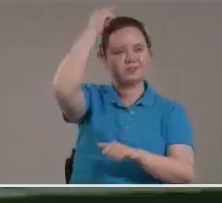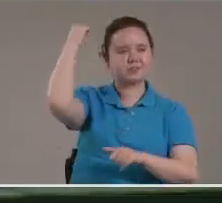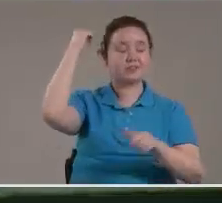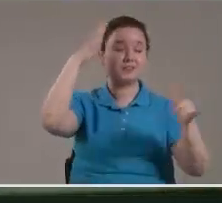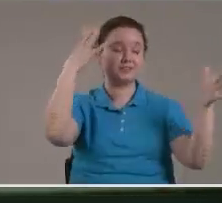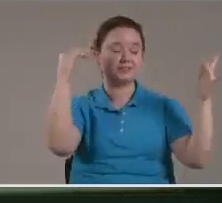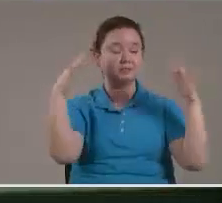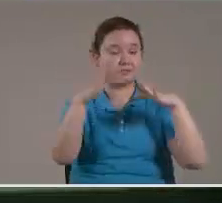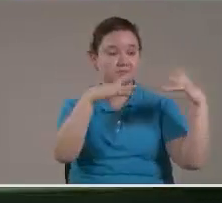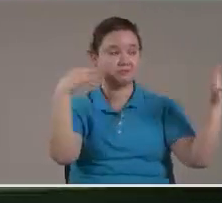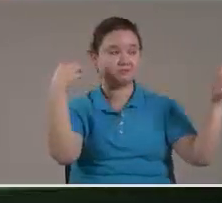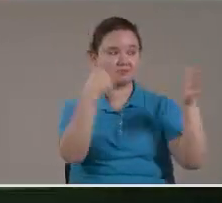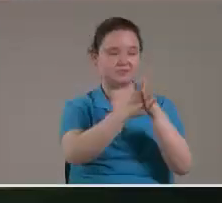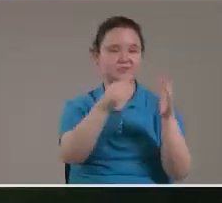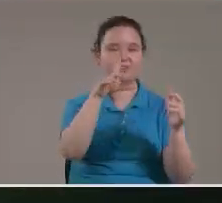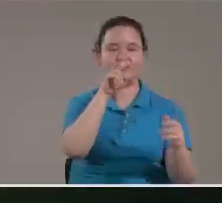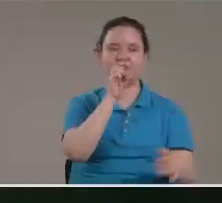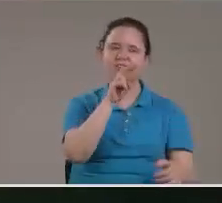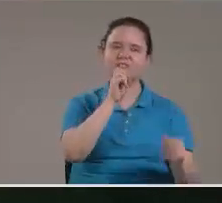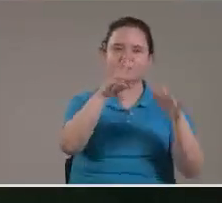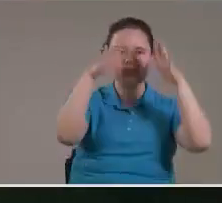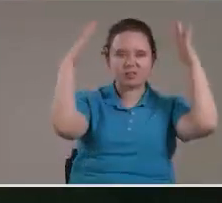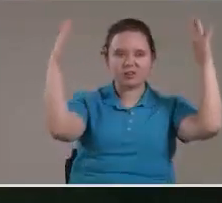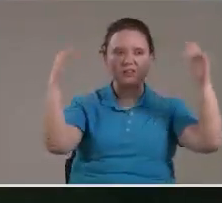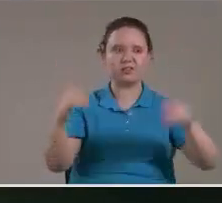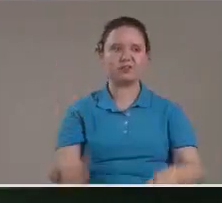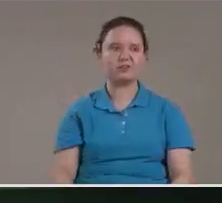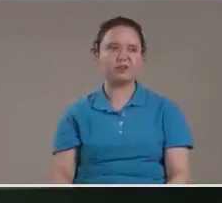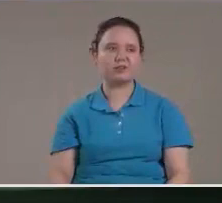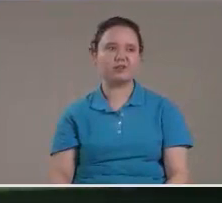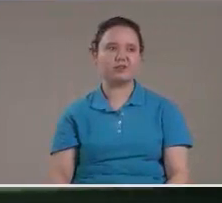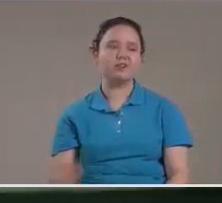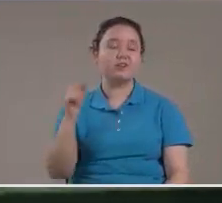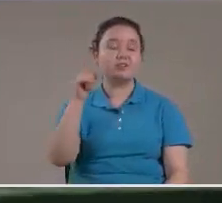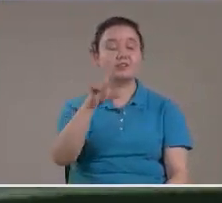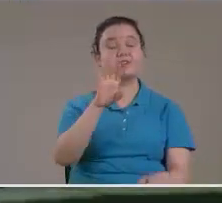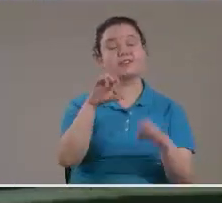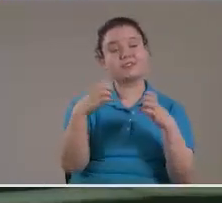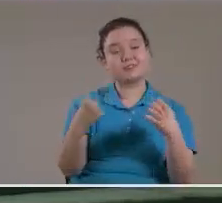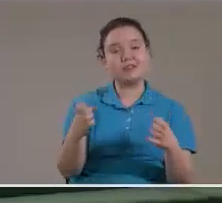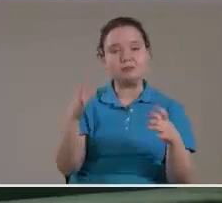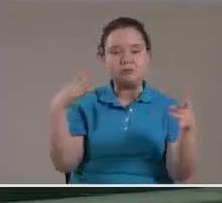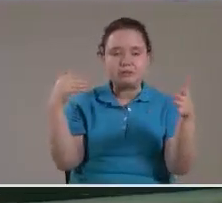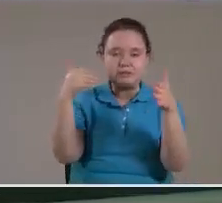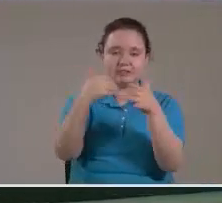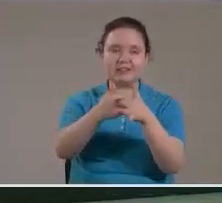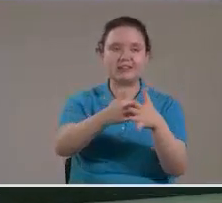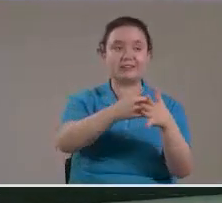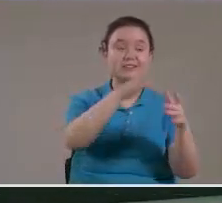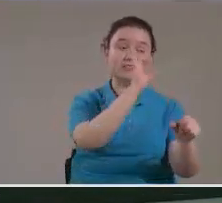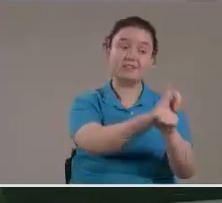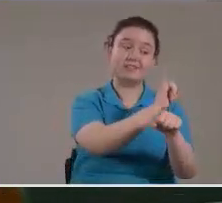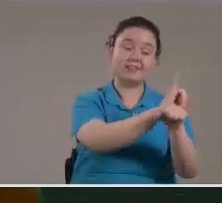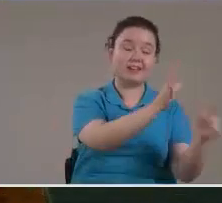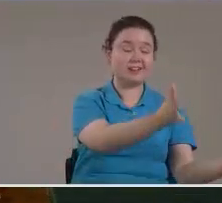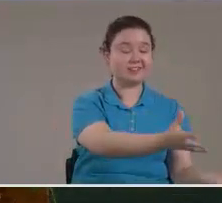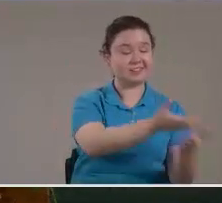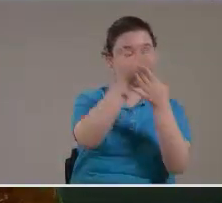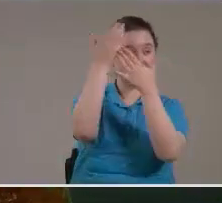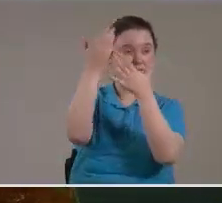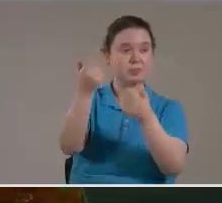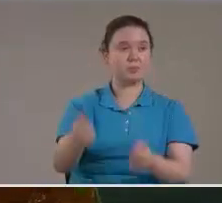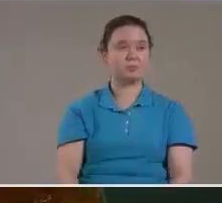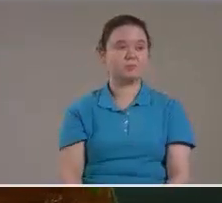dragón El punto Que yo le estoy tratando De hacer ver Es que estamos Al borde Del arrebatamiento Según mis cálculos